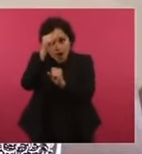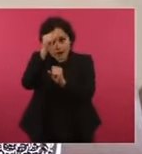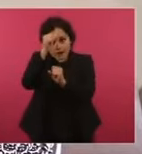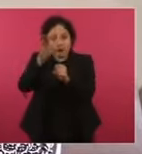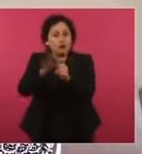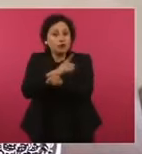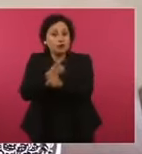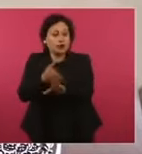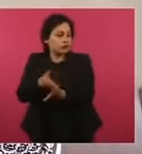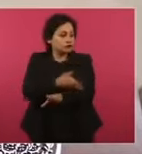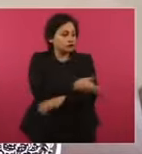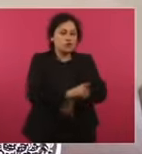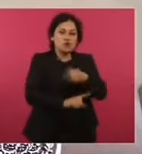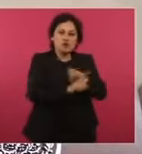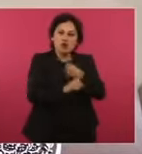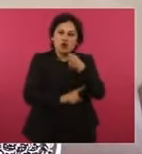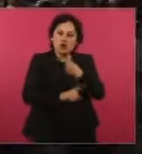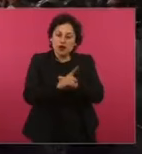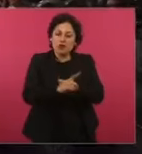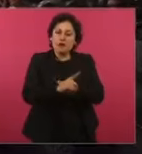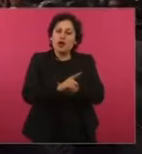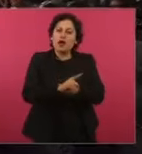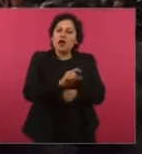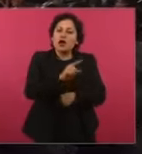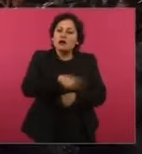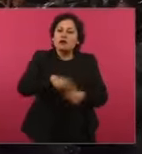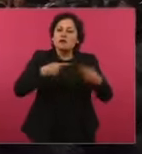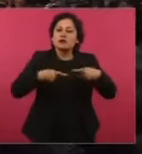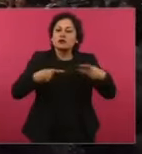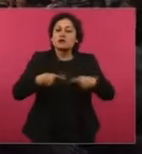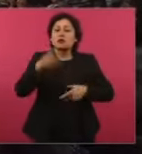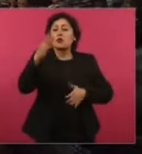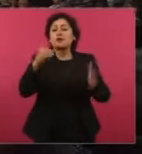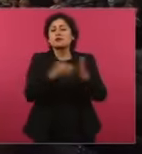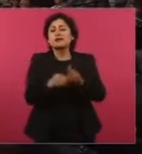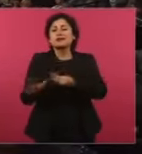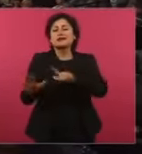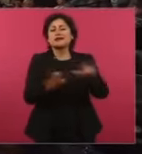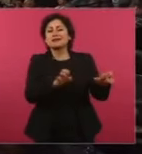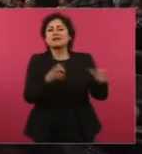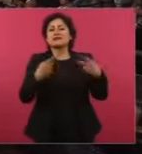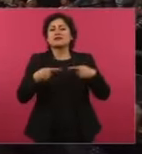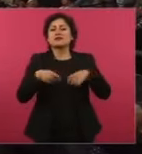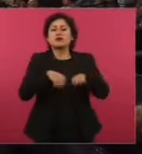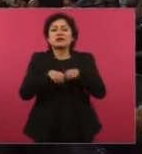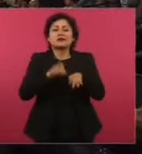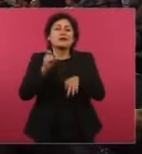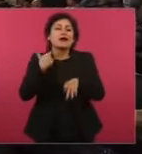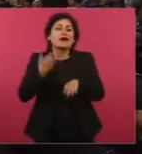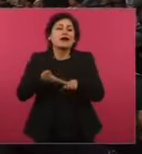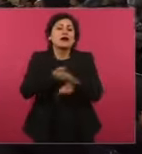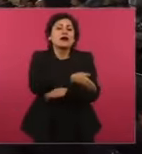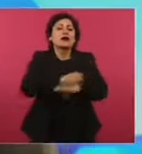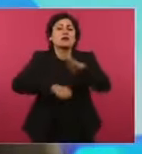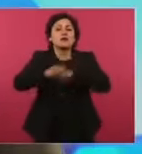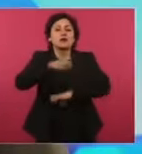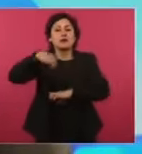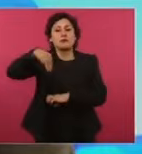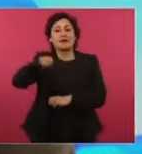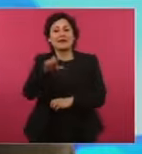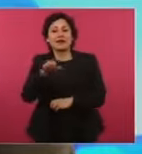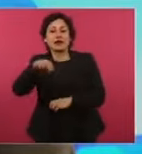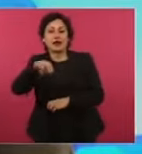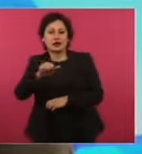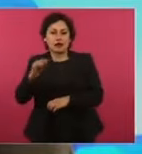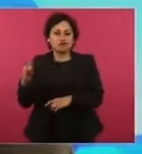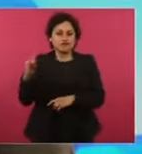mil 407 trabajadores y trabajadoras de Mexicana de Aviación. Pilotos,